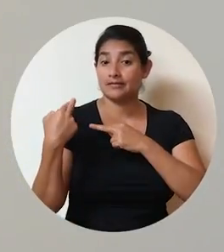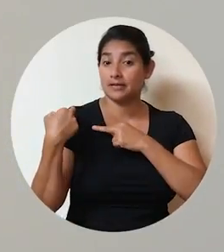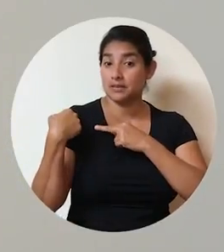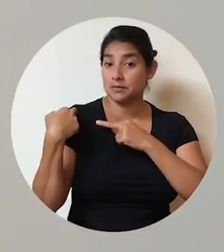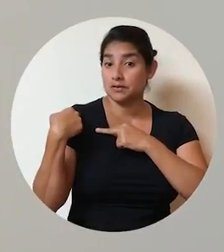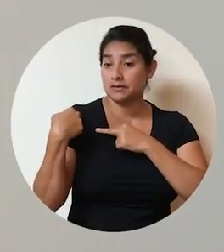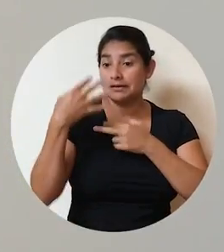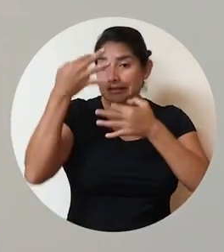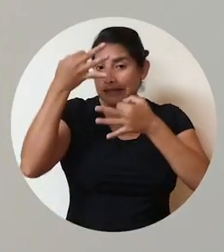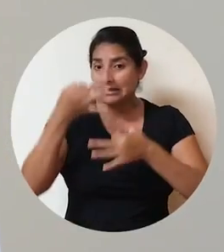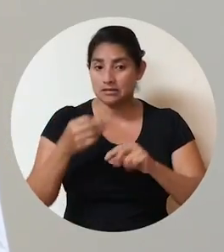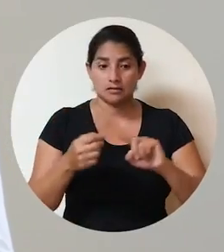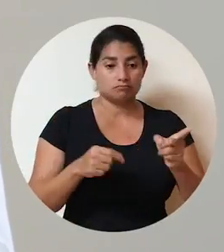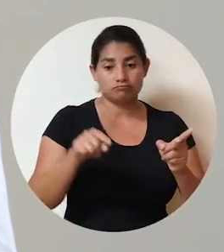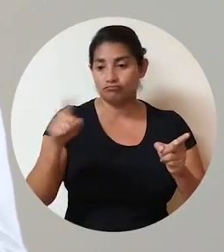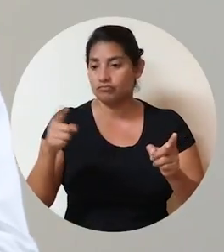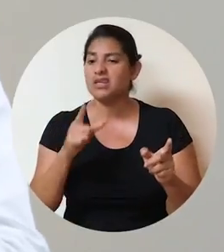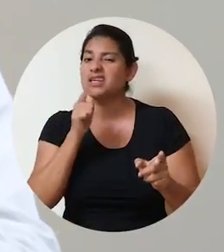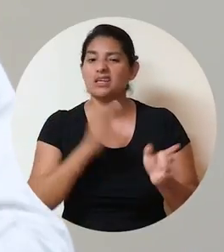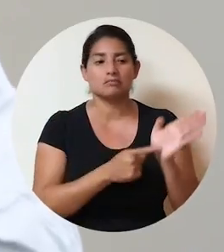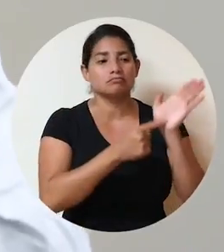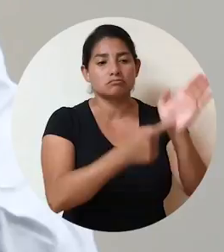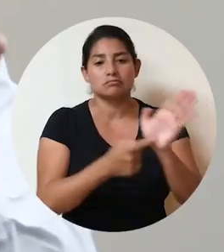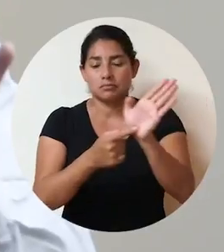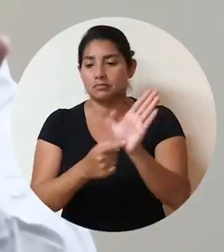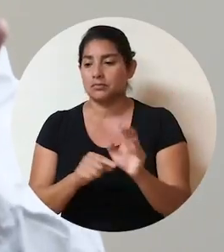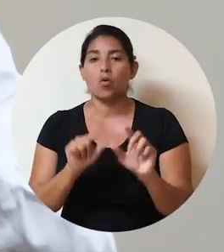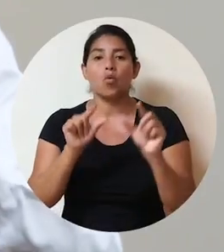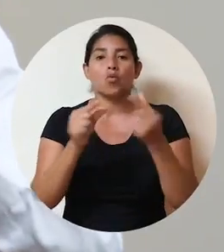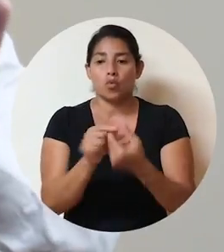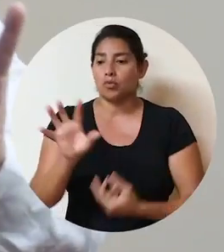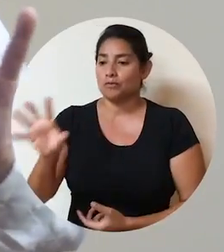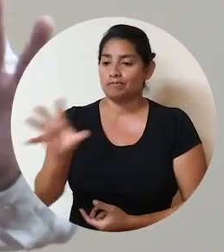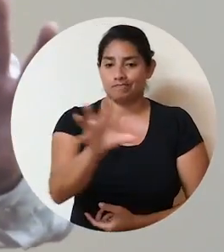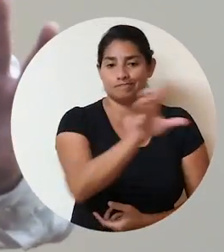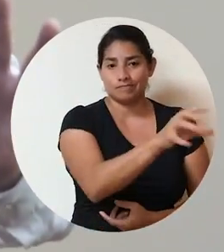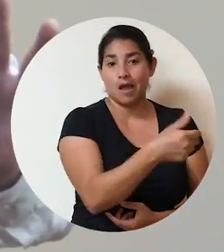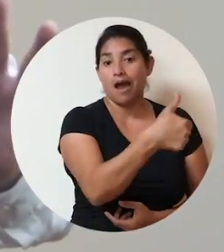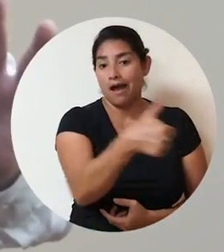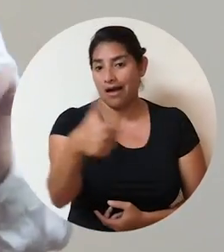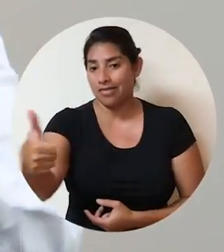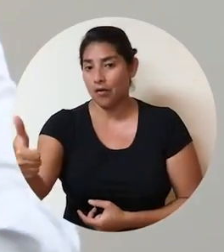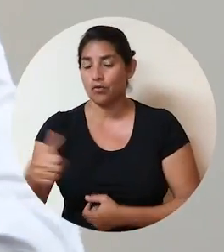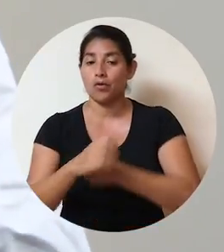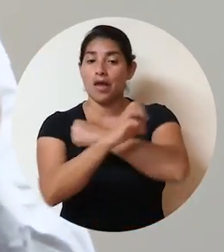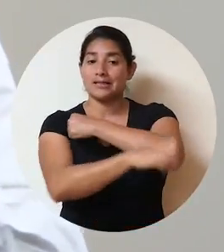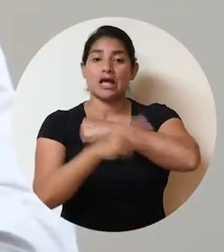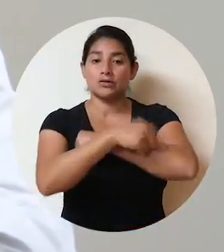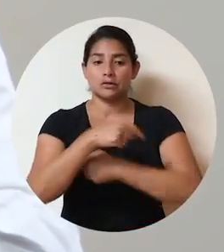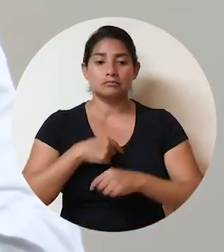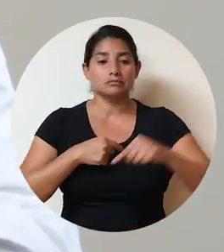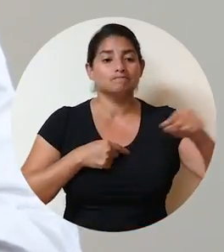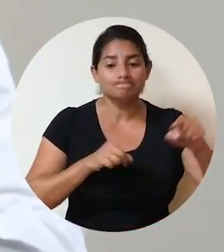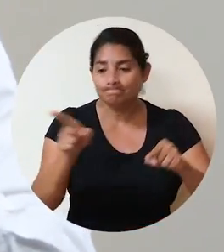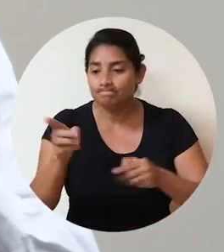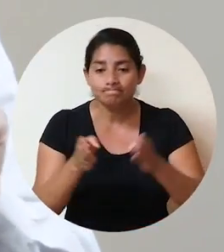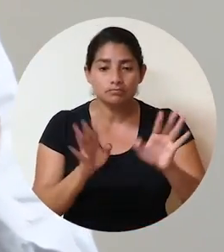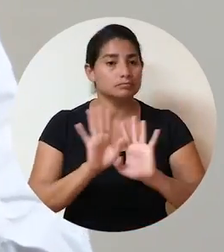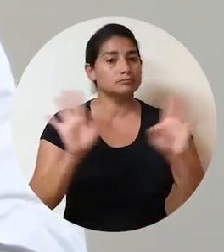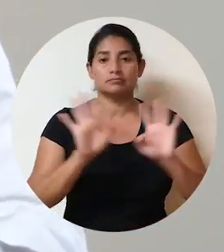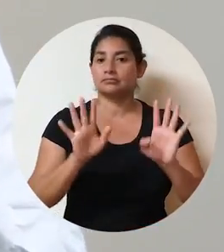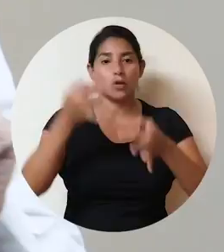La responsabilidad de designar a las y los representantes es los propios sectores. El Estado de la Nación no